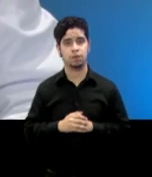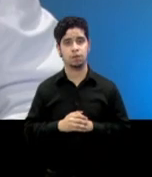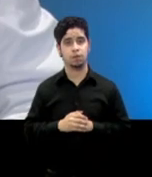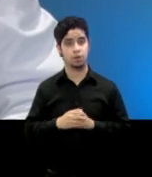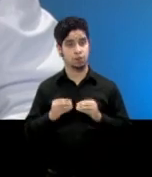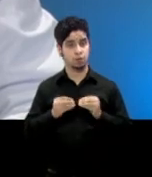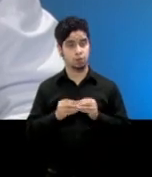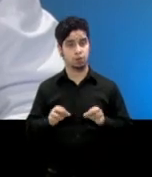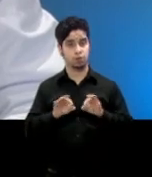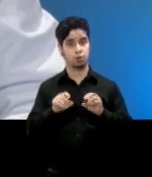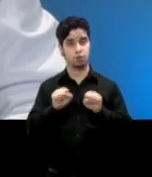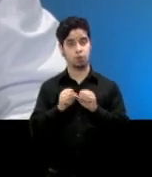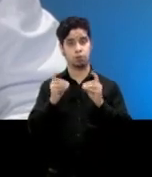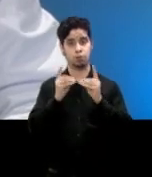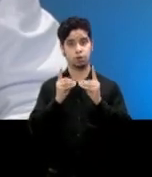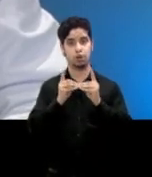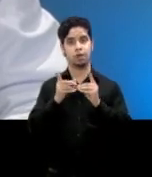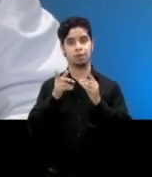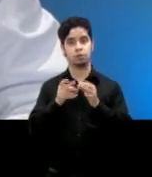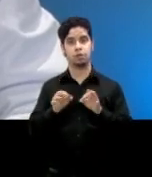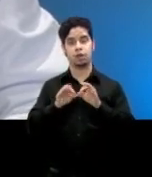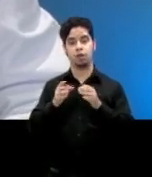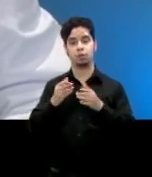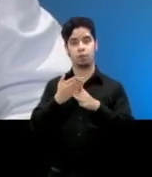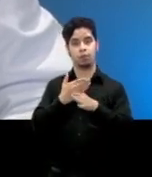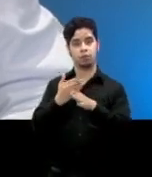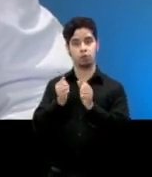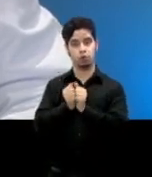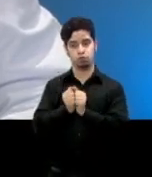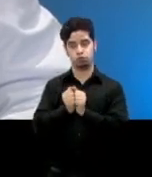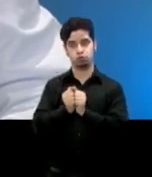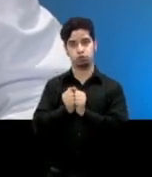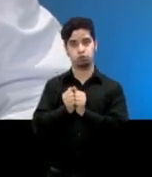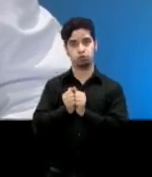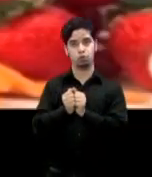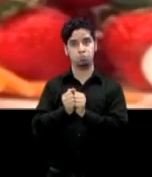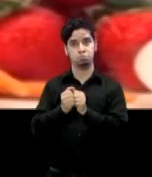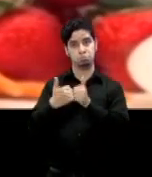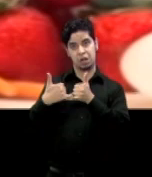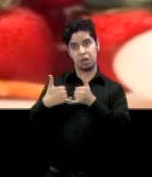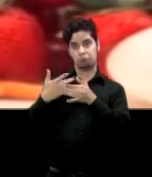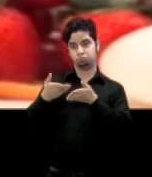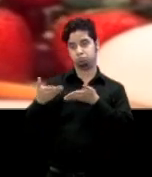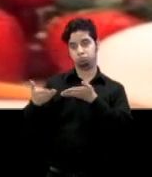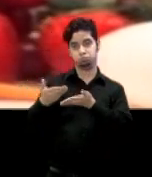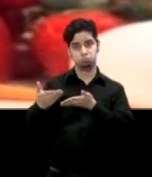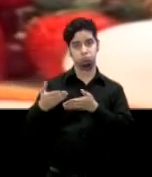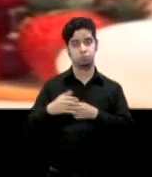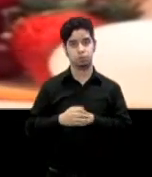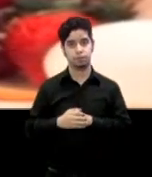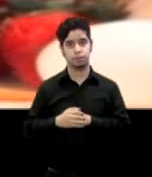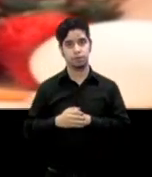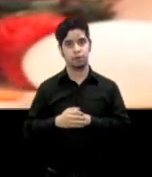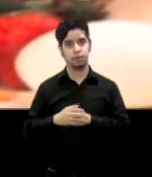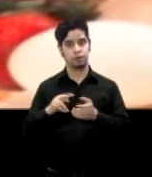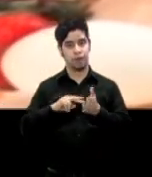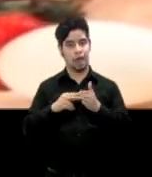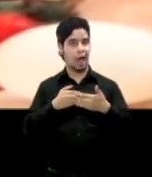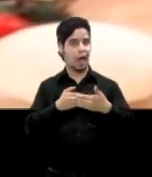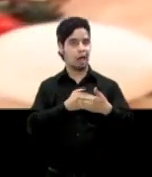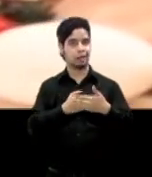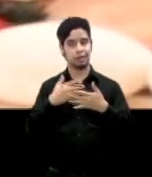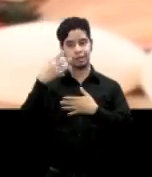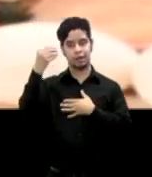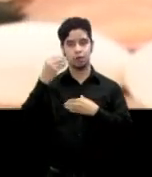es compartir un plato con tu pareja o acompañante antes de salir merienda así no tendrás tanta hambre y